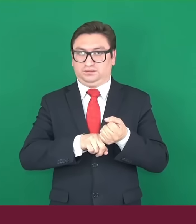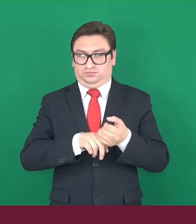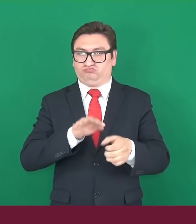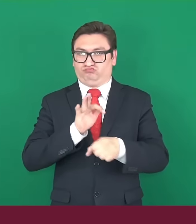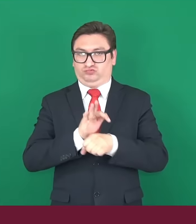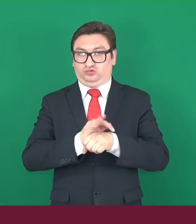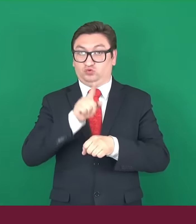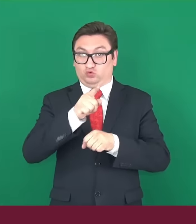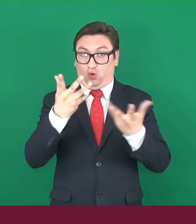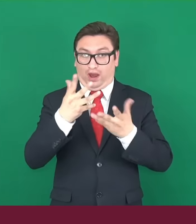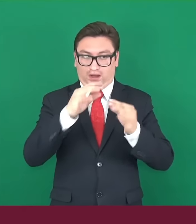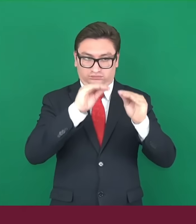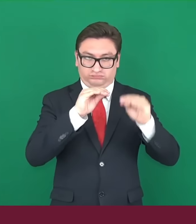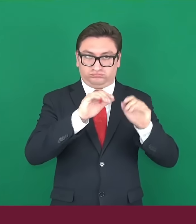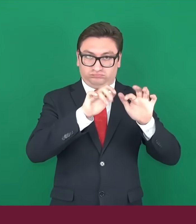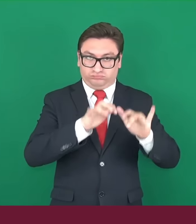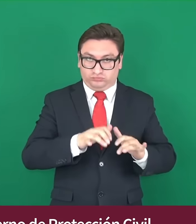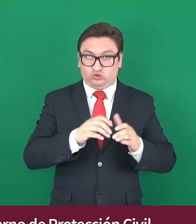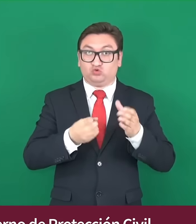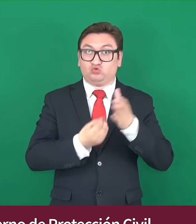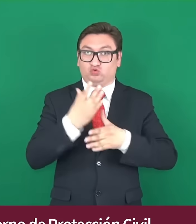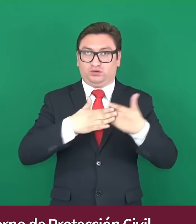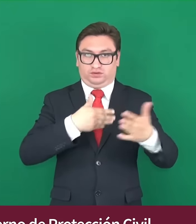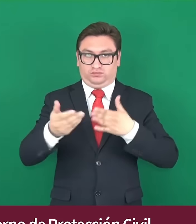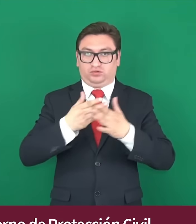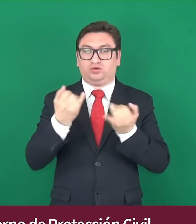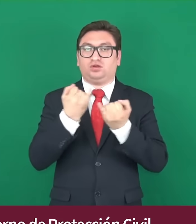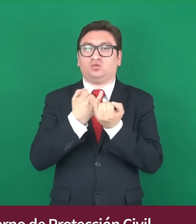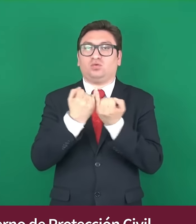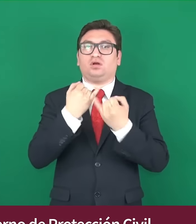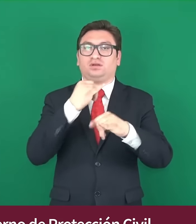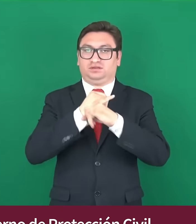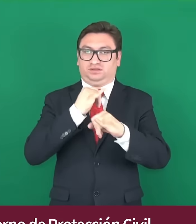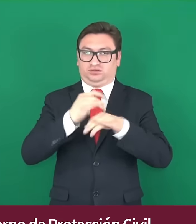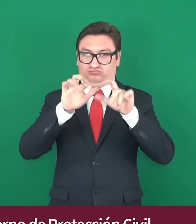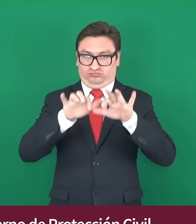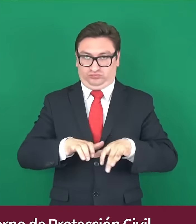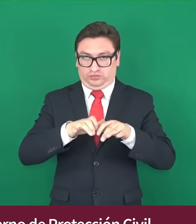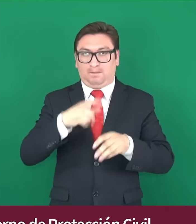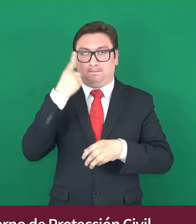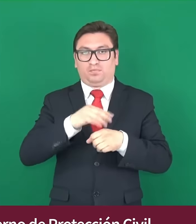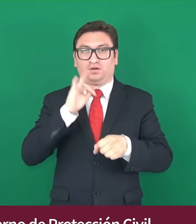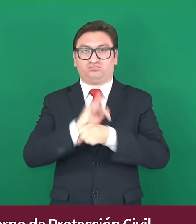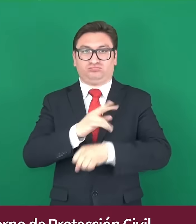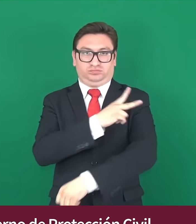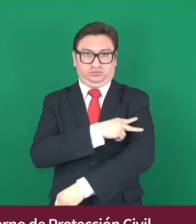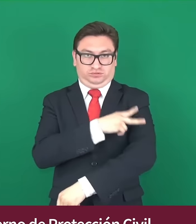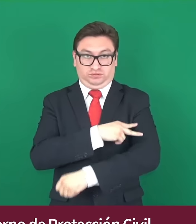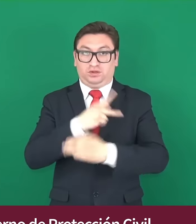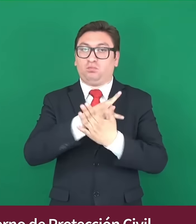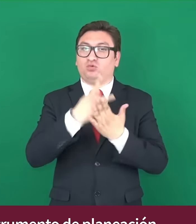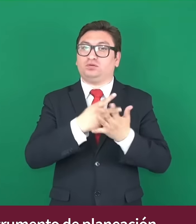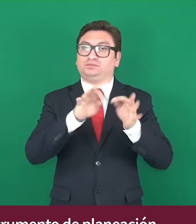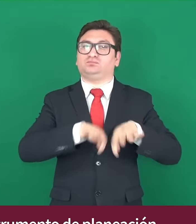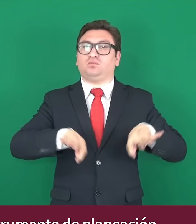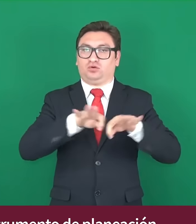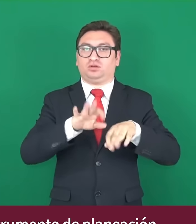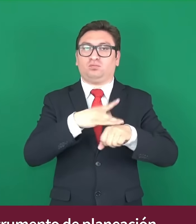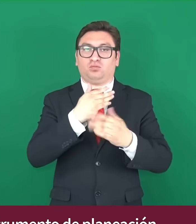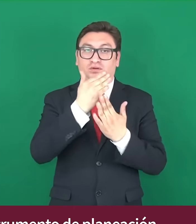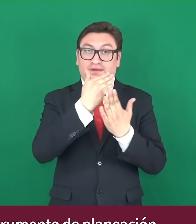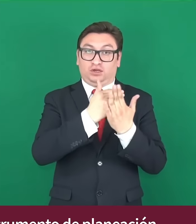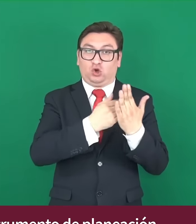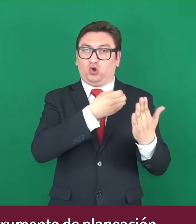Programa interno. Elabora, actualiza y registra tu programa interno de protección civil. El programa es más que un